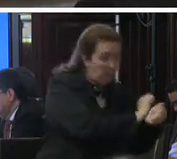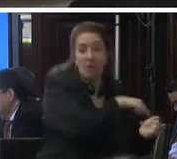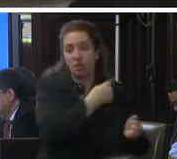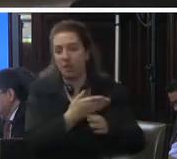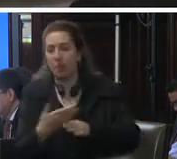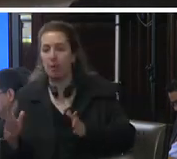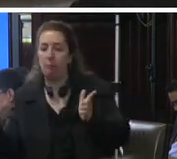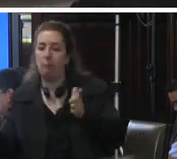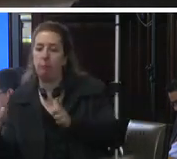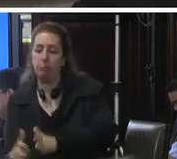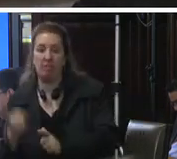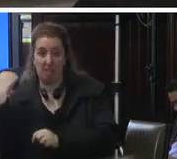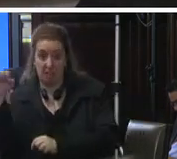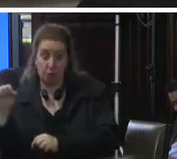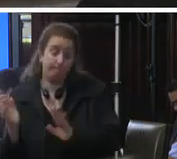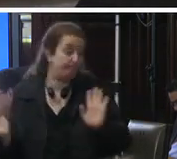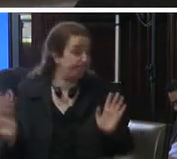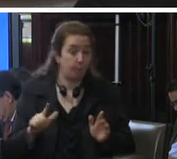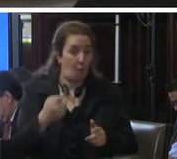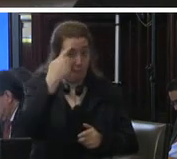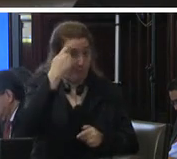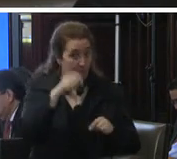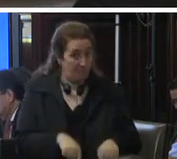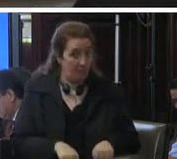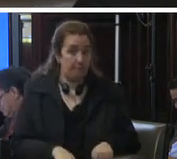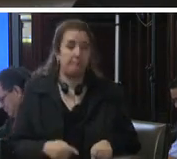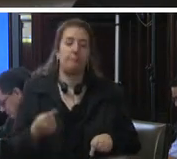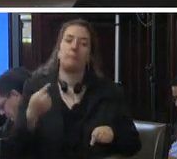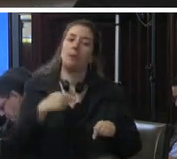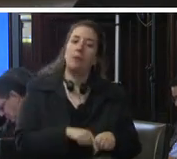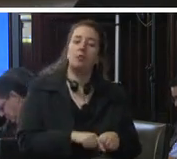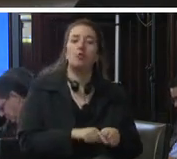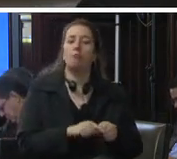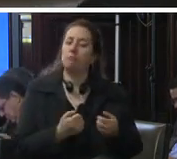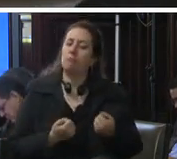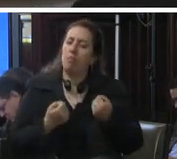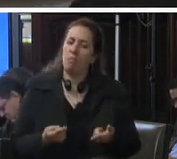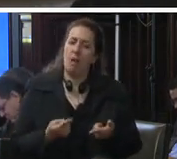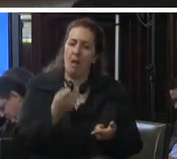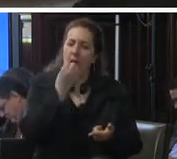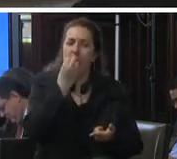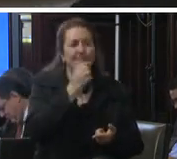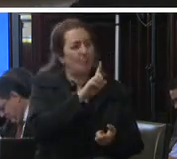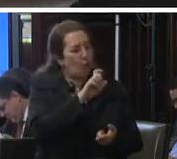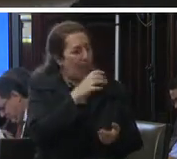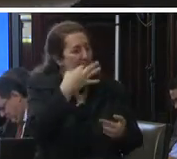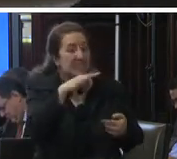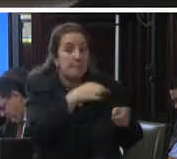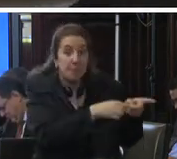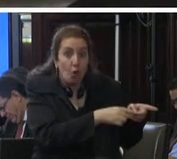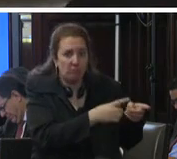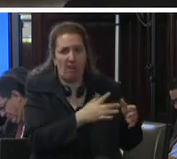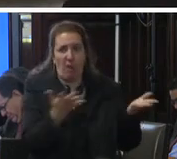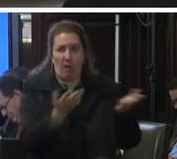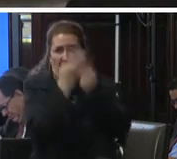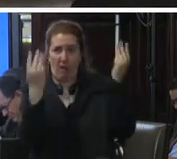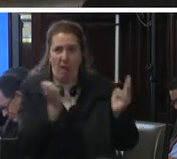mencionadas potenciarían la arbitrariedad del poder del estado y reforzarían la lógica de excepción que subyace la constitución esto